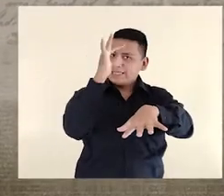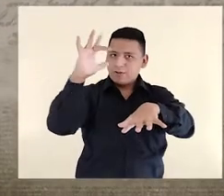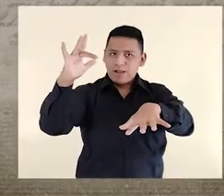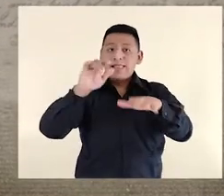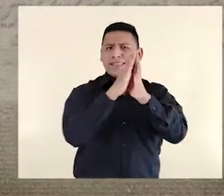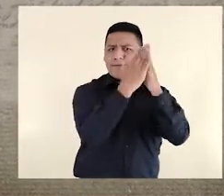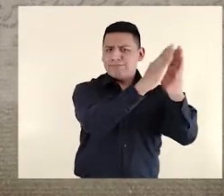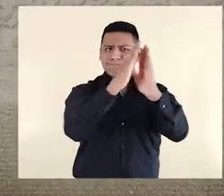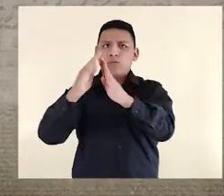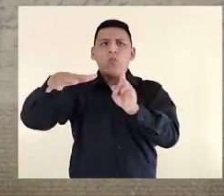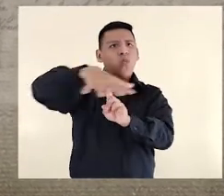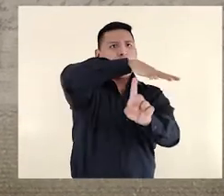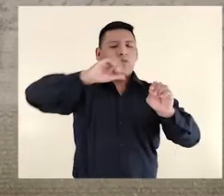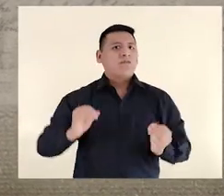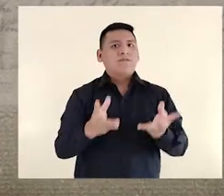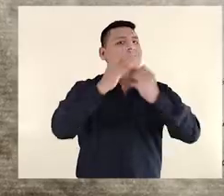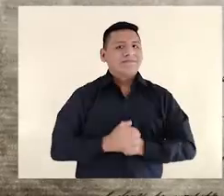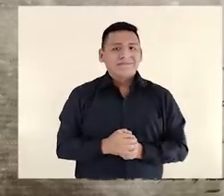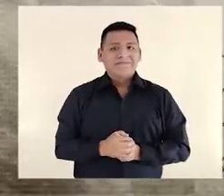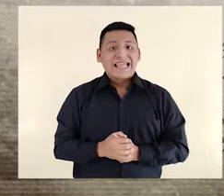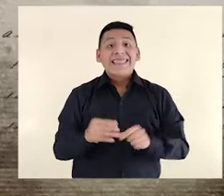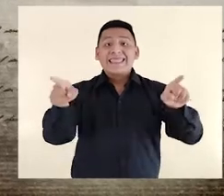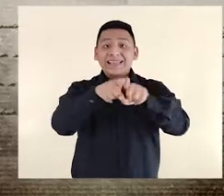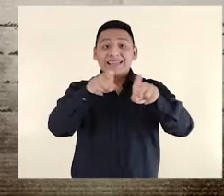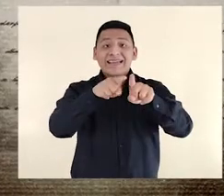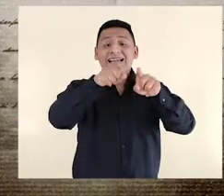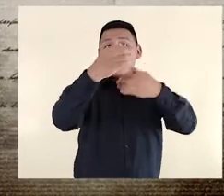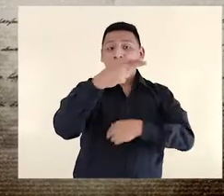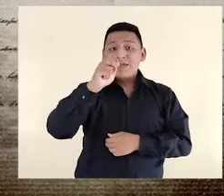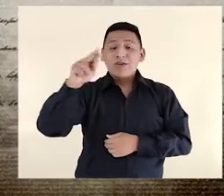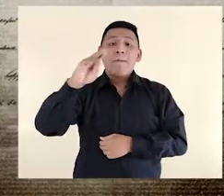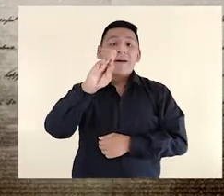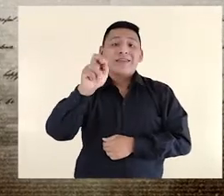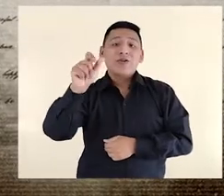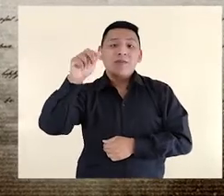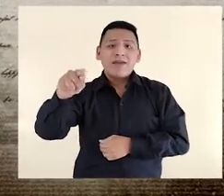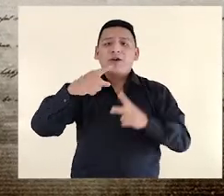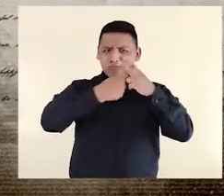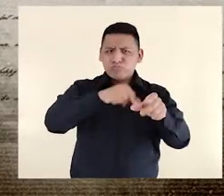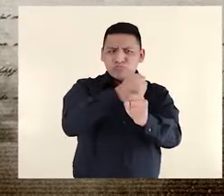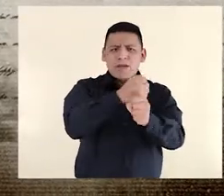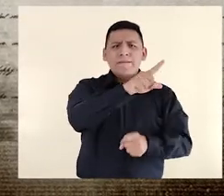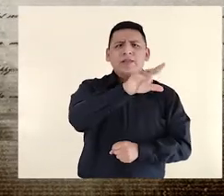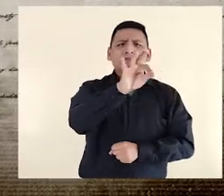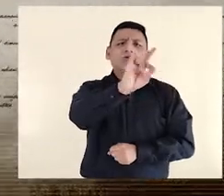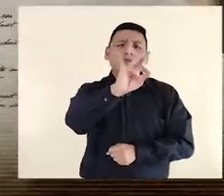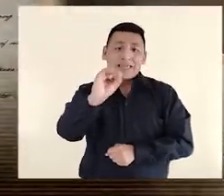intelectualidad con librerías que siguen animando su entorno. También está aquí el Hospicio Bartolomé Manrique, que funciona desde